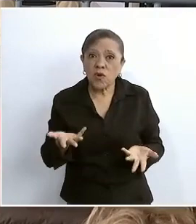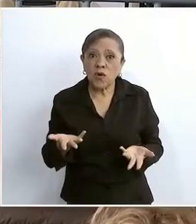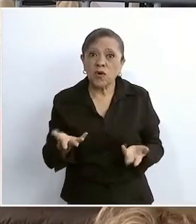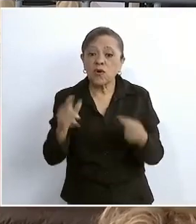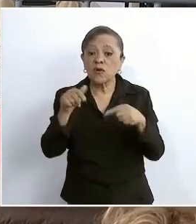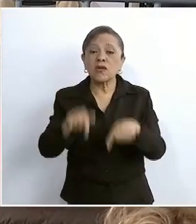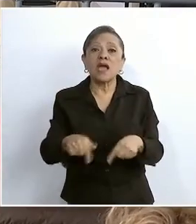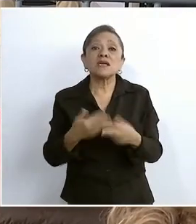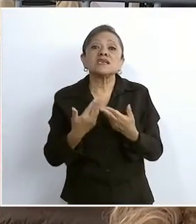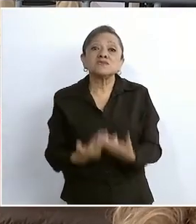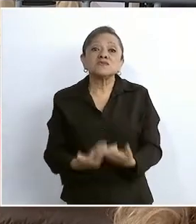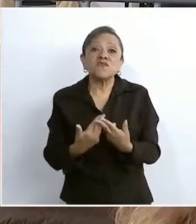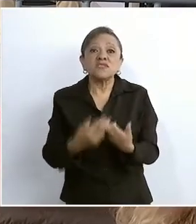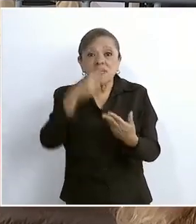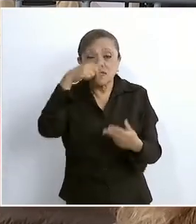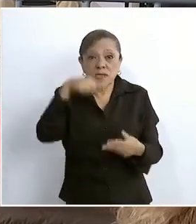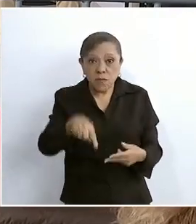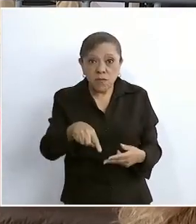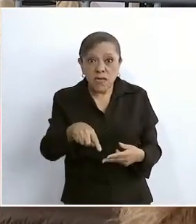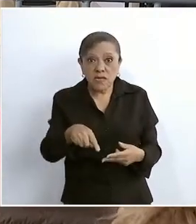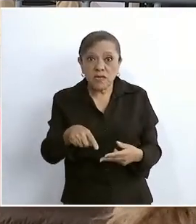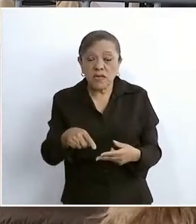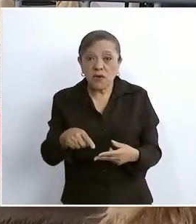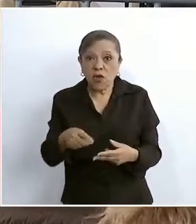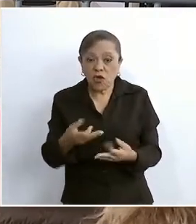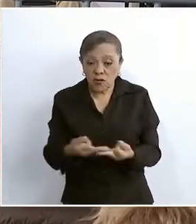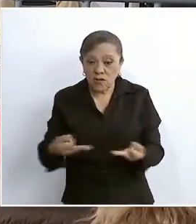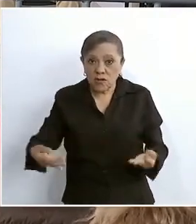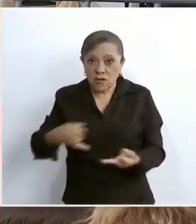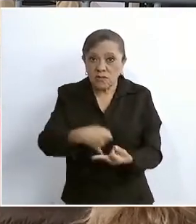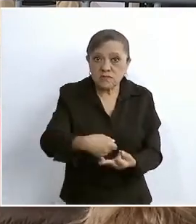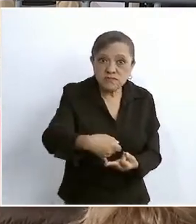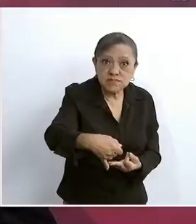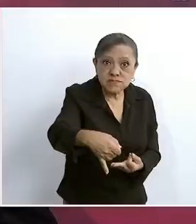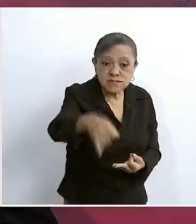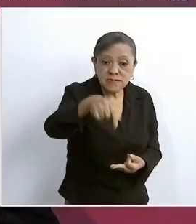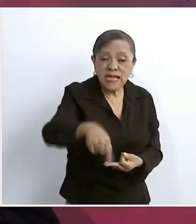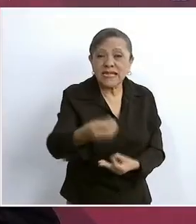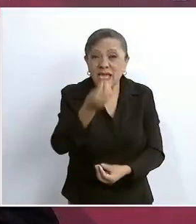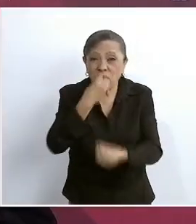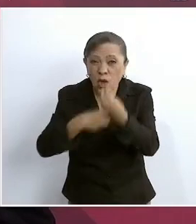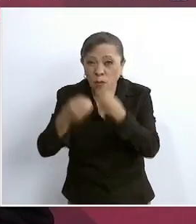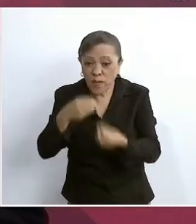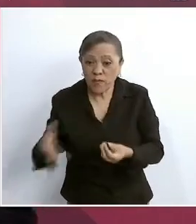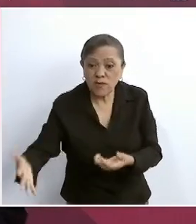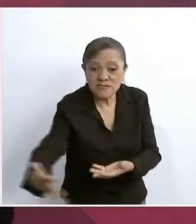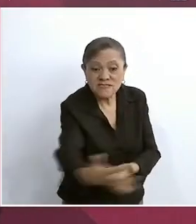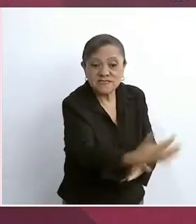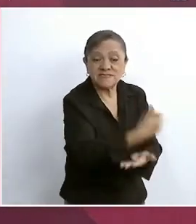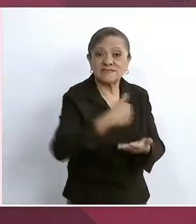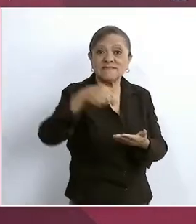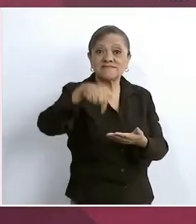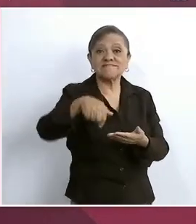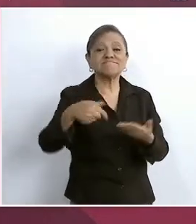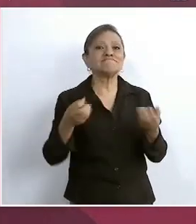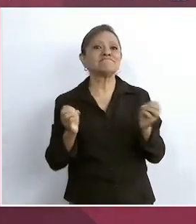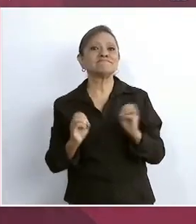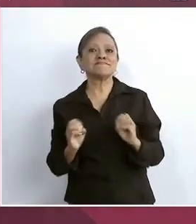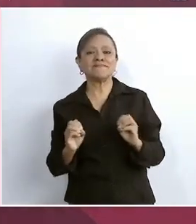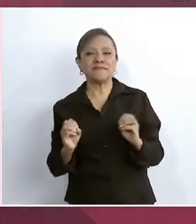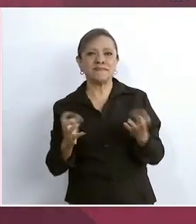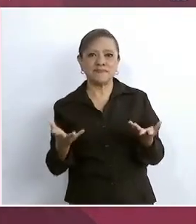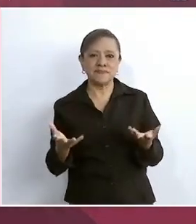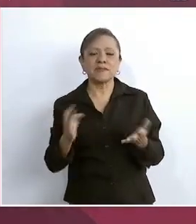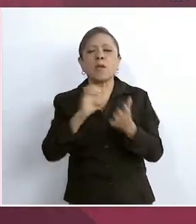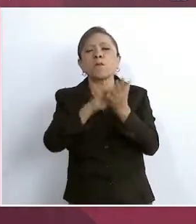en México lo que consumimos de alimentos. Tenemos, por ejemplo, producción